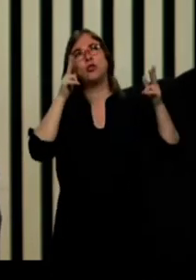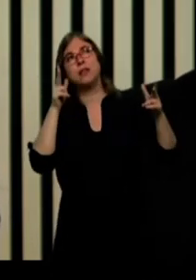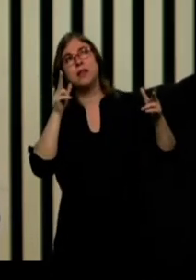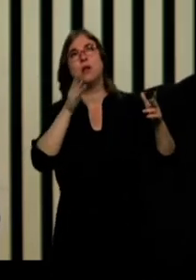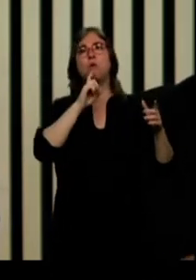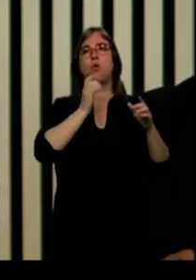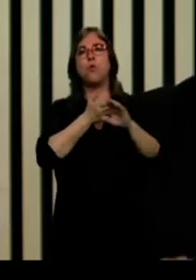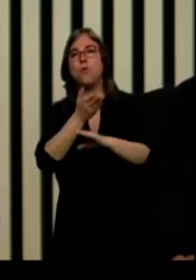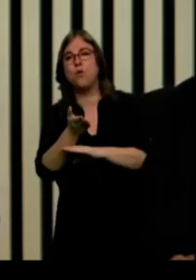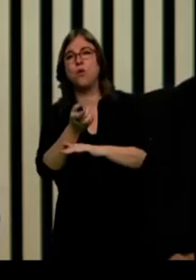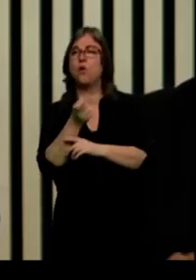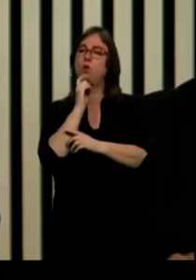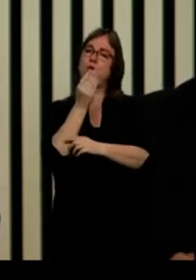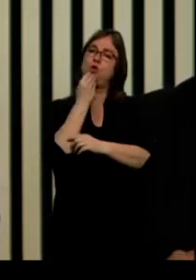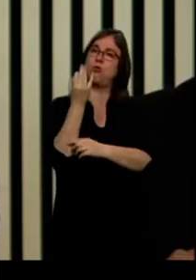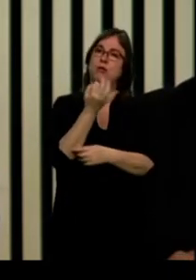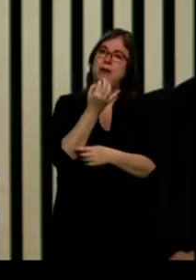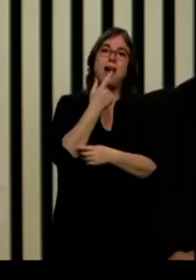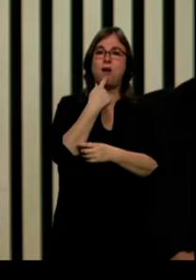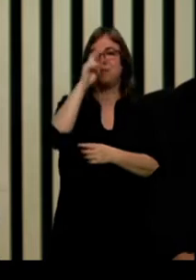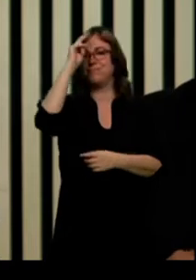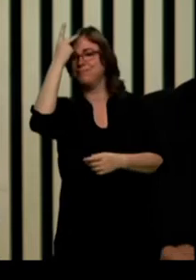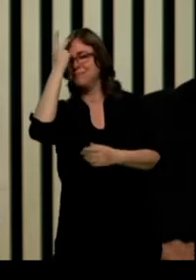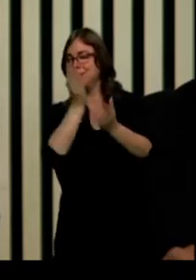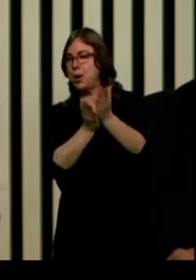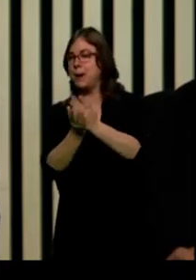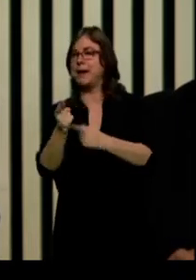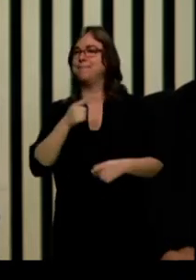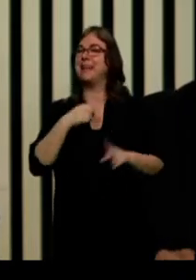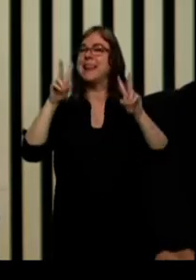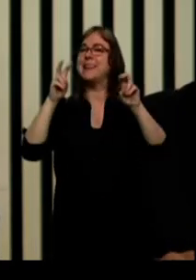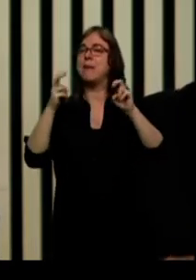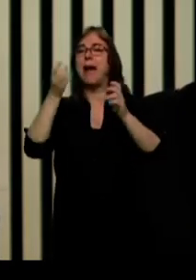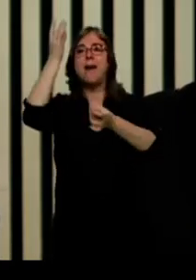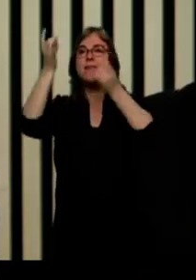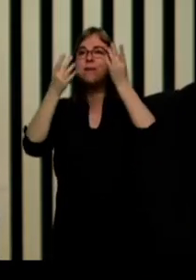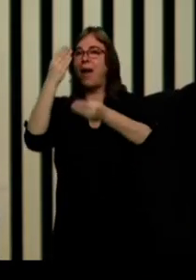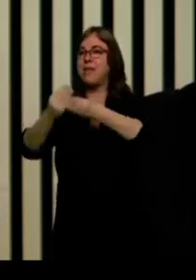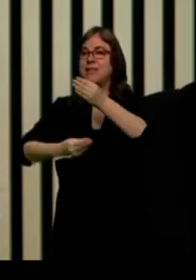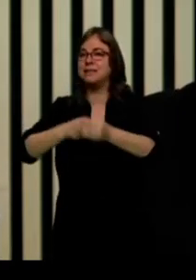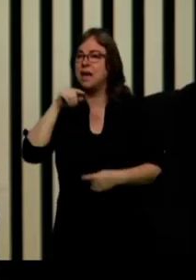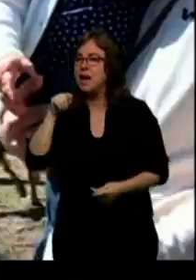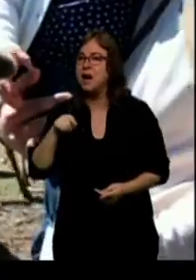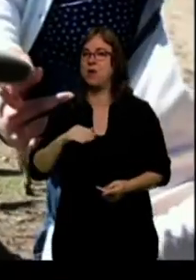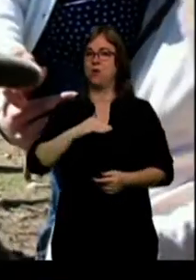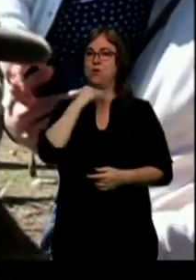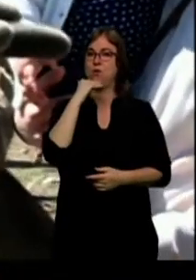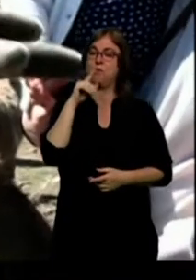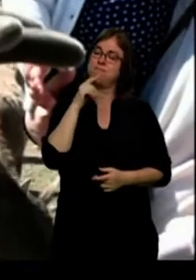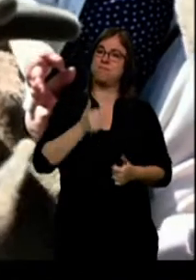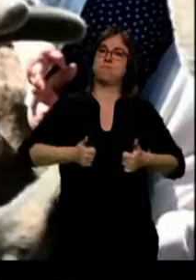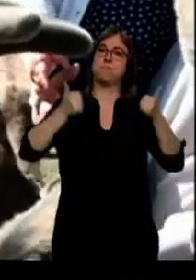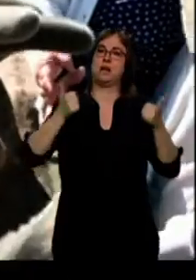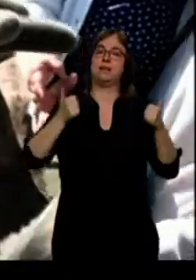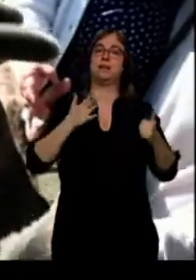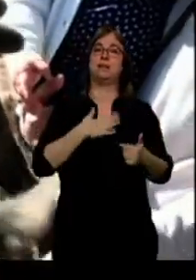qué es lo que voy a comer allí, está cobrando cada vez más importancia el tema de las actividades, cuáles son las actividades que voy a desarrollar. Nos gastaremos de